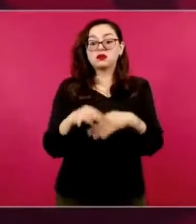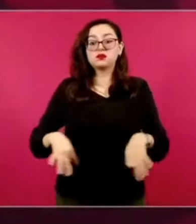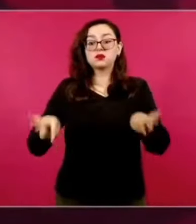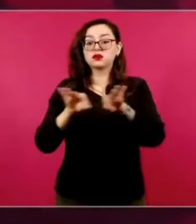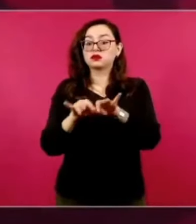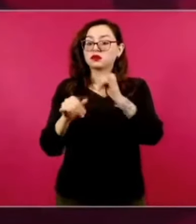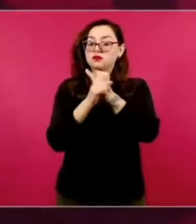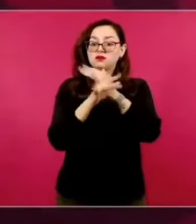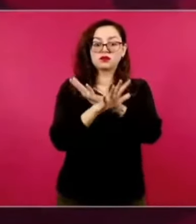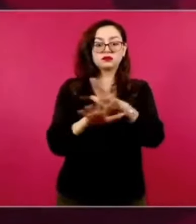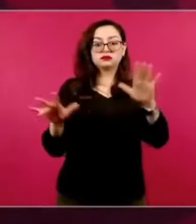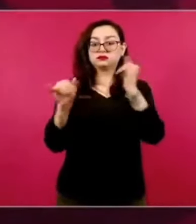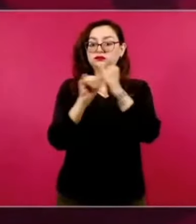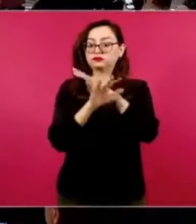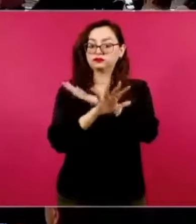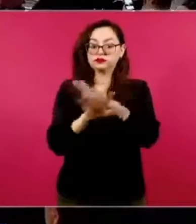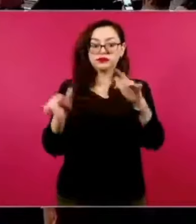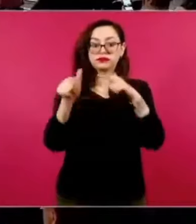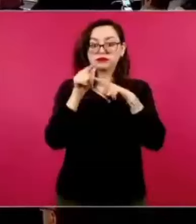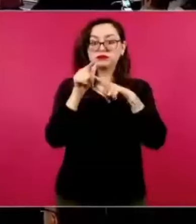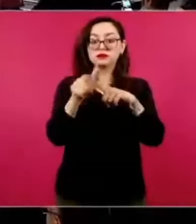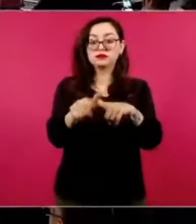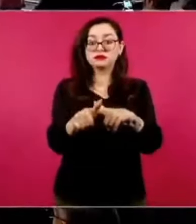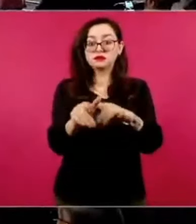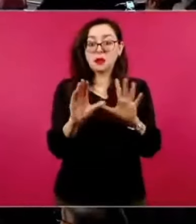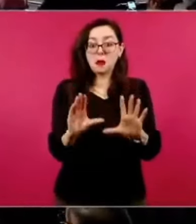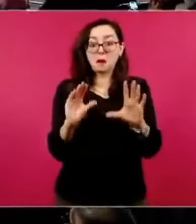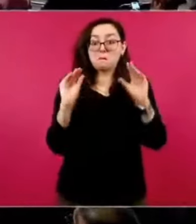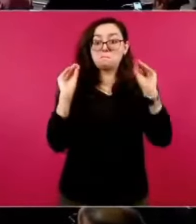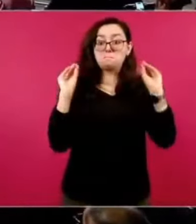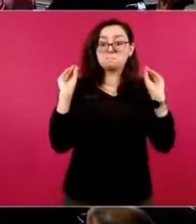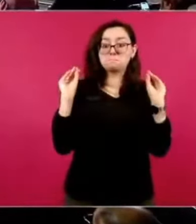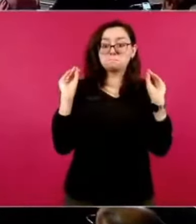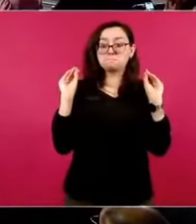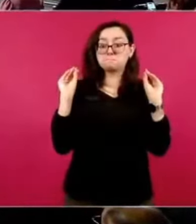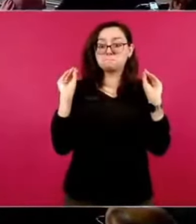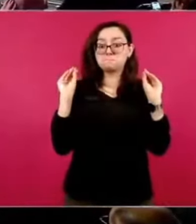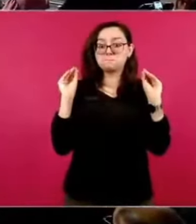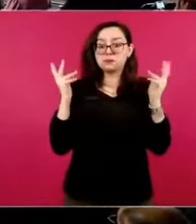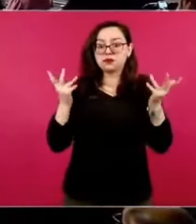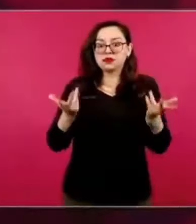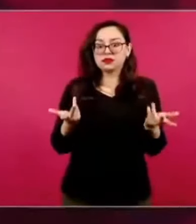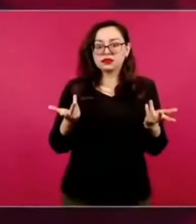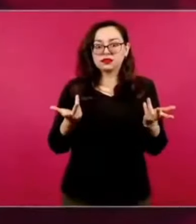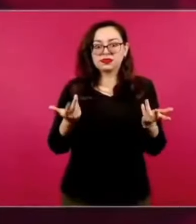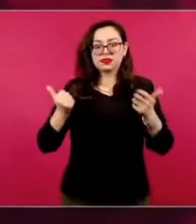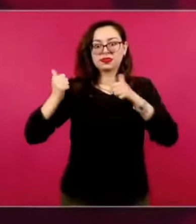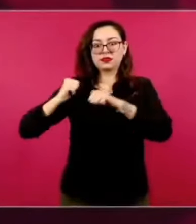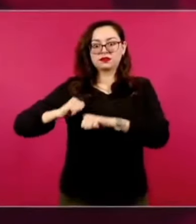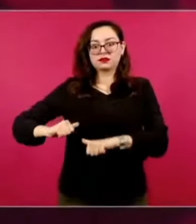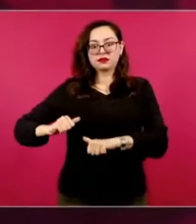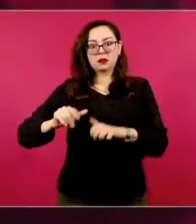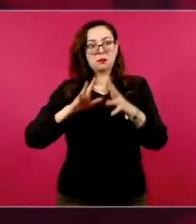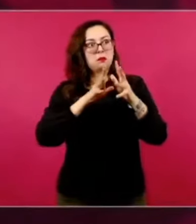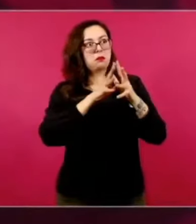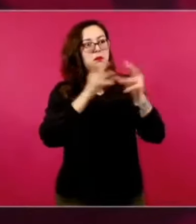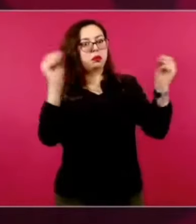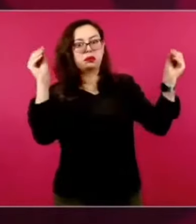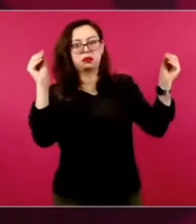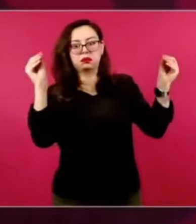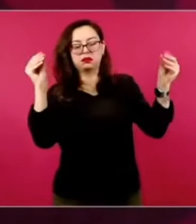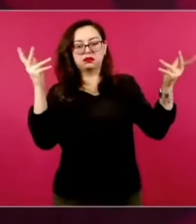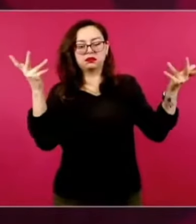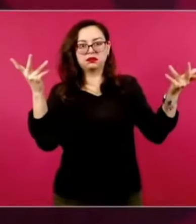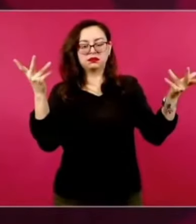porque si no, pues la autoridad se